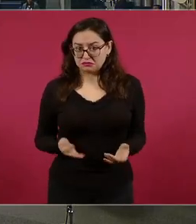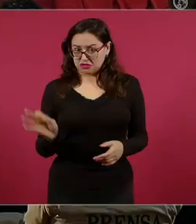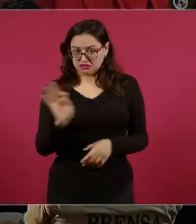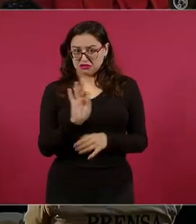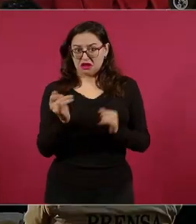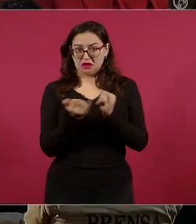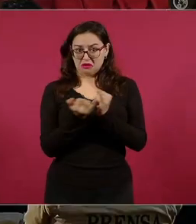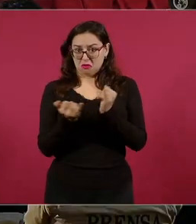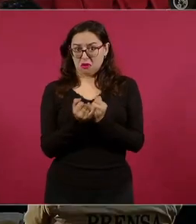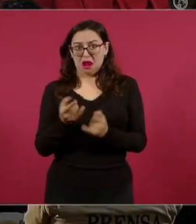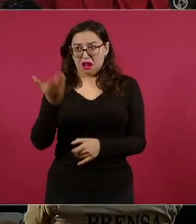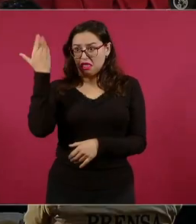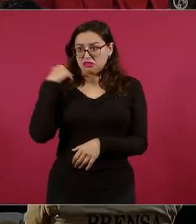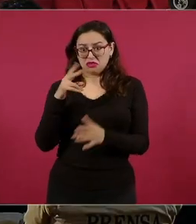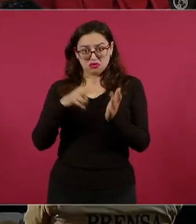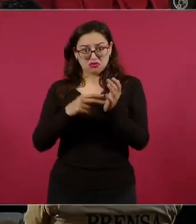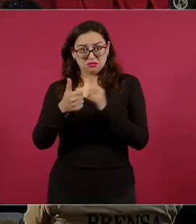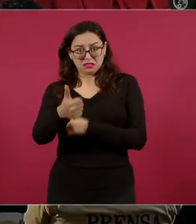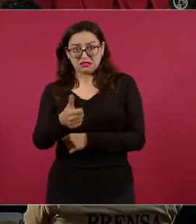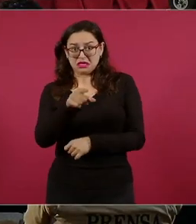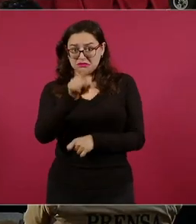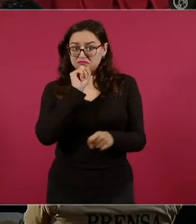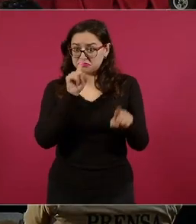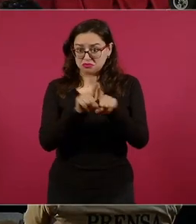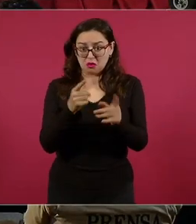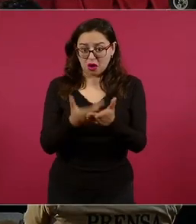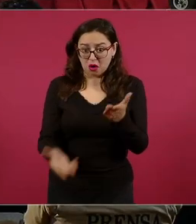o que denuncia que vivió en Venezuela?